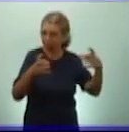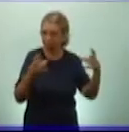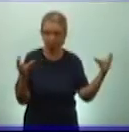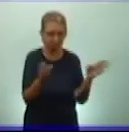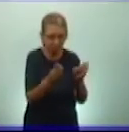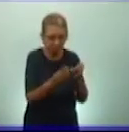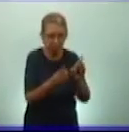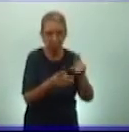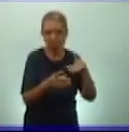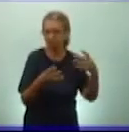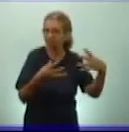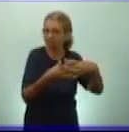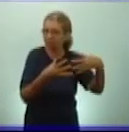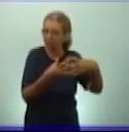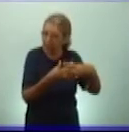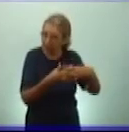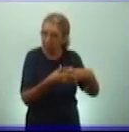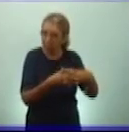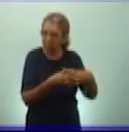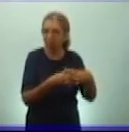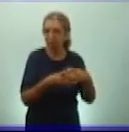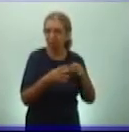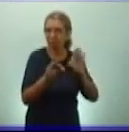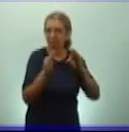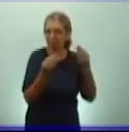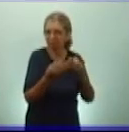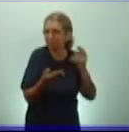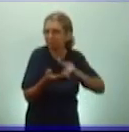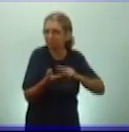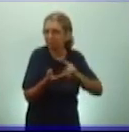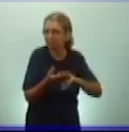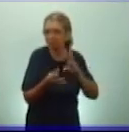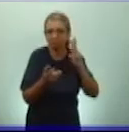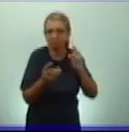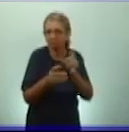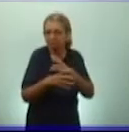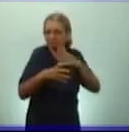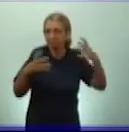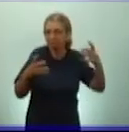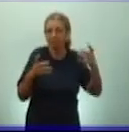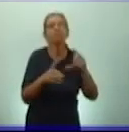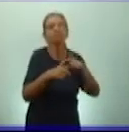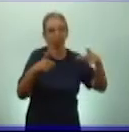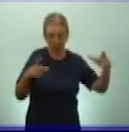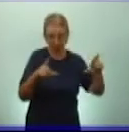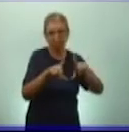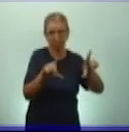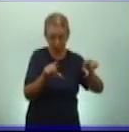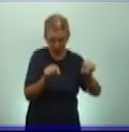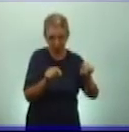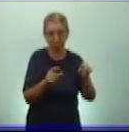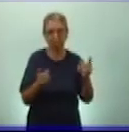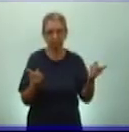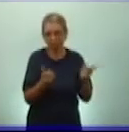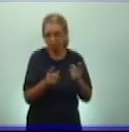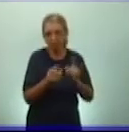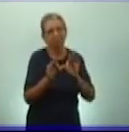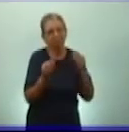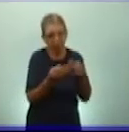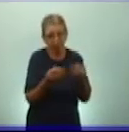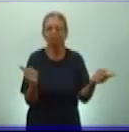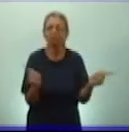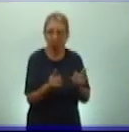van a tener va a estar en correspondencia con la cantidad de miembros que tenga la familia para esas parcelas de tierra. Y sobre todo, de